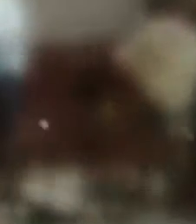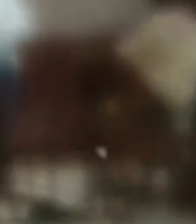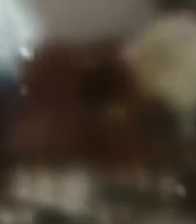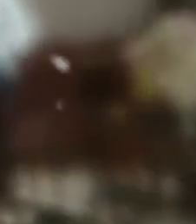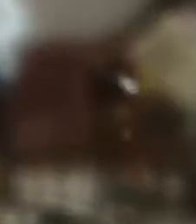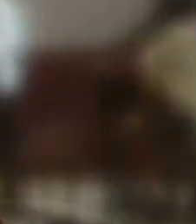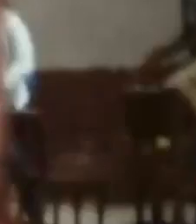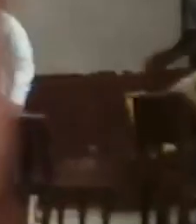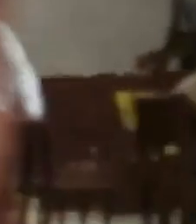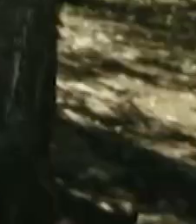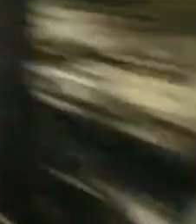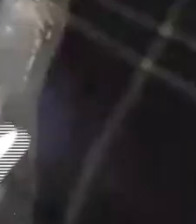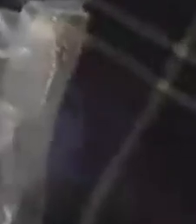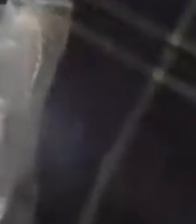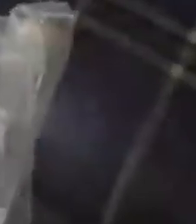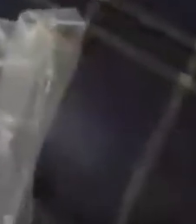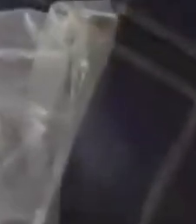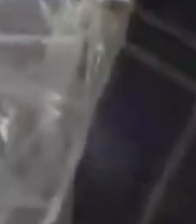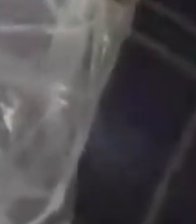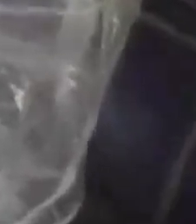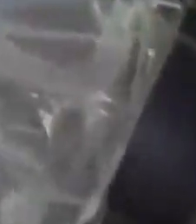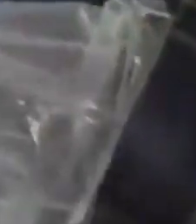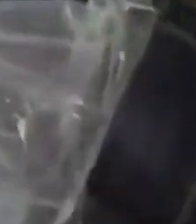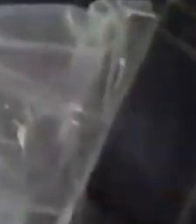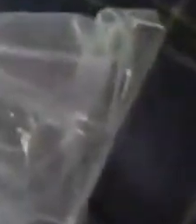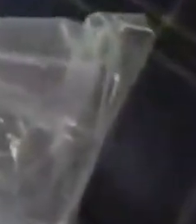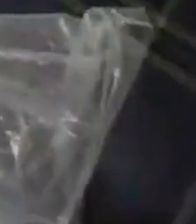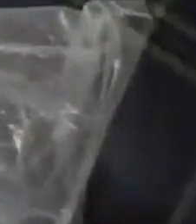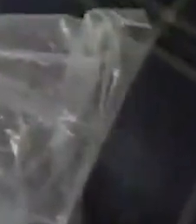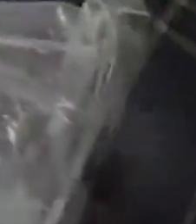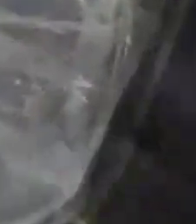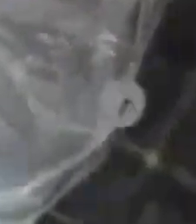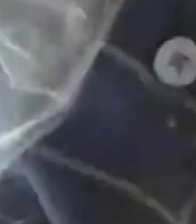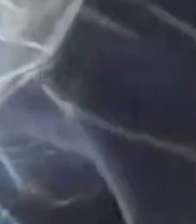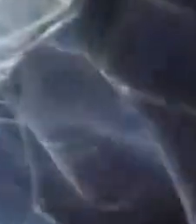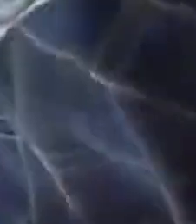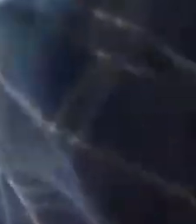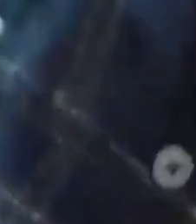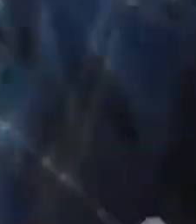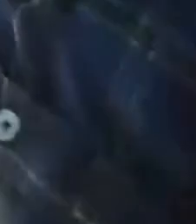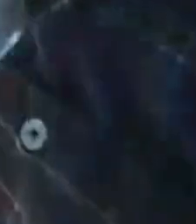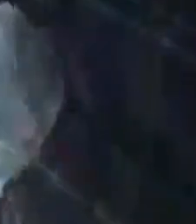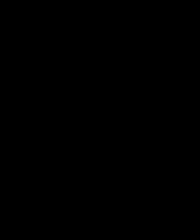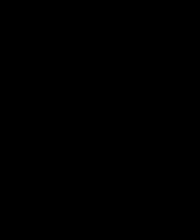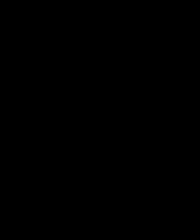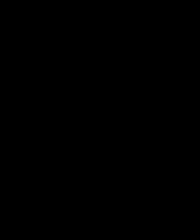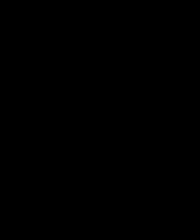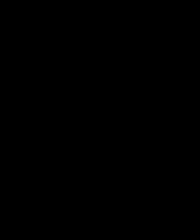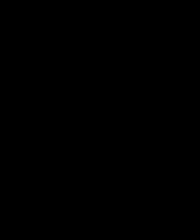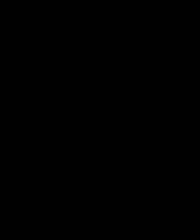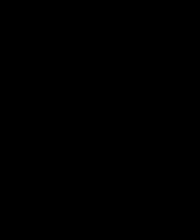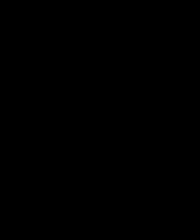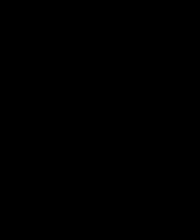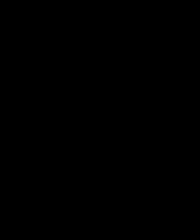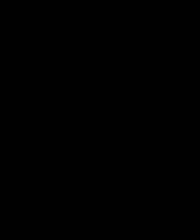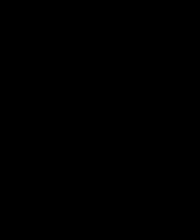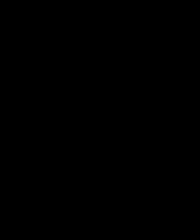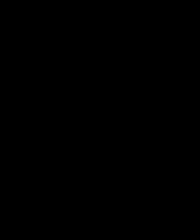sin filtro, los viernes a las 9 de la noche, en 13 Costa Rica Televisión